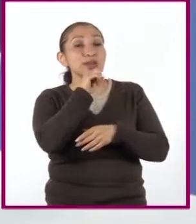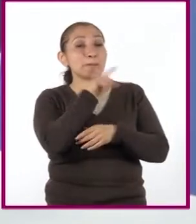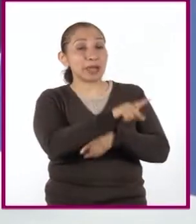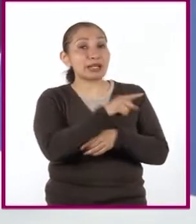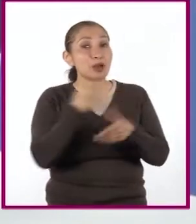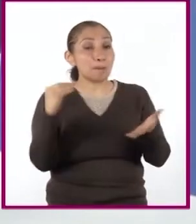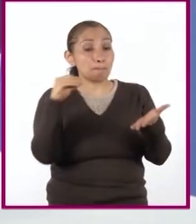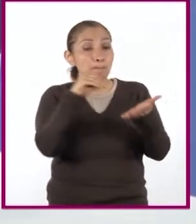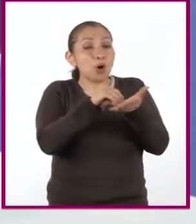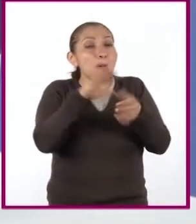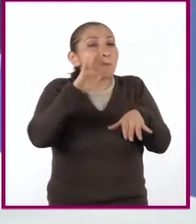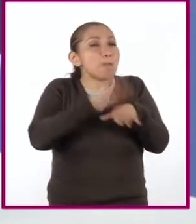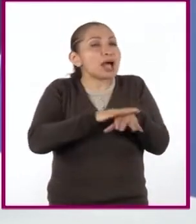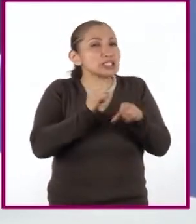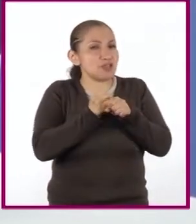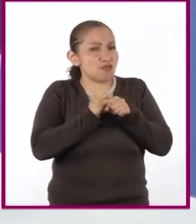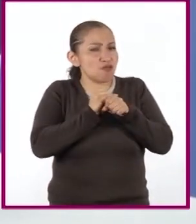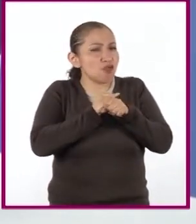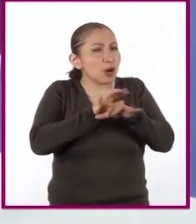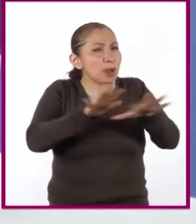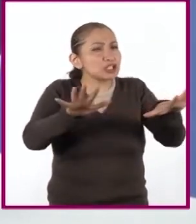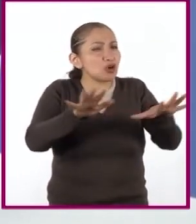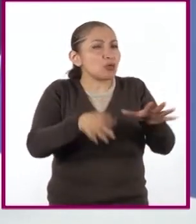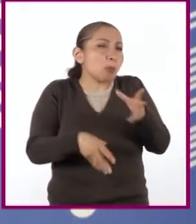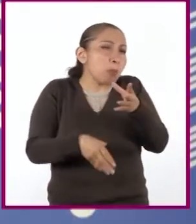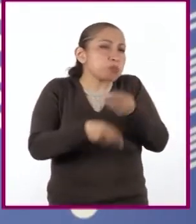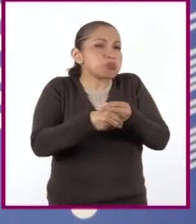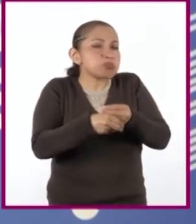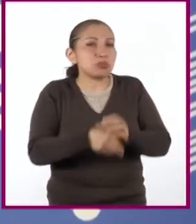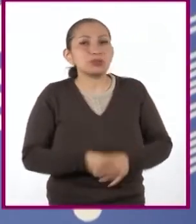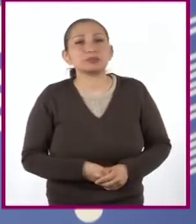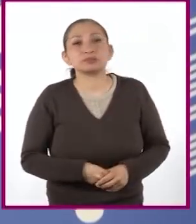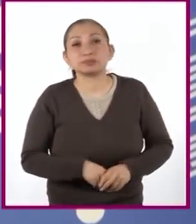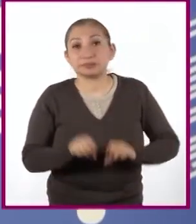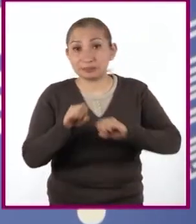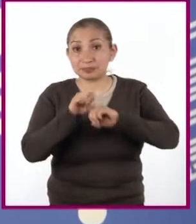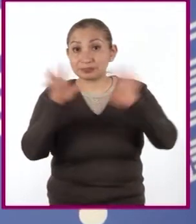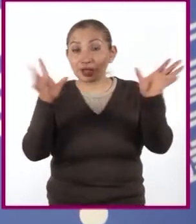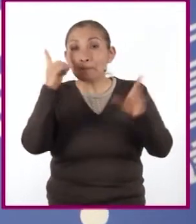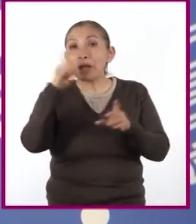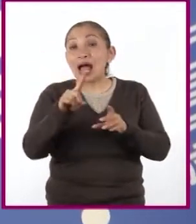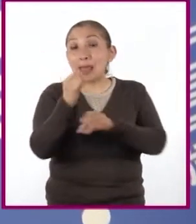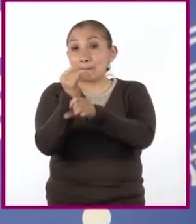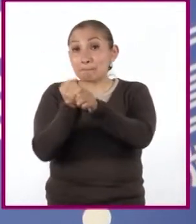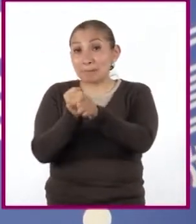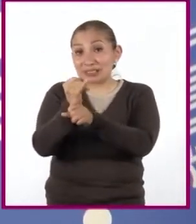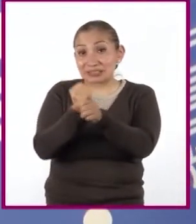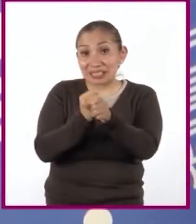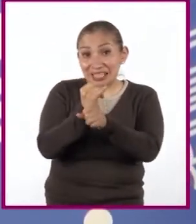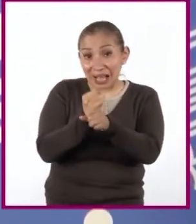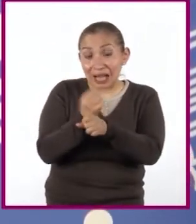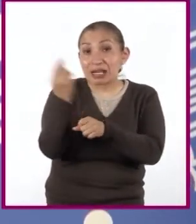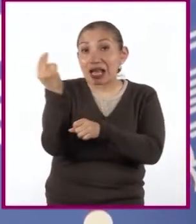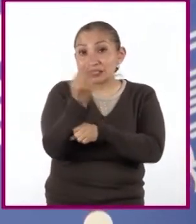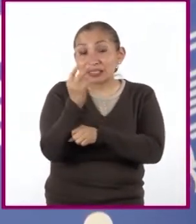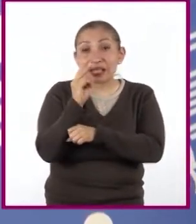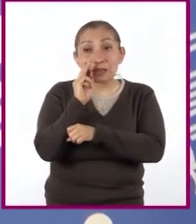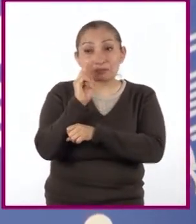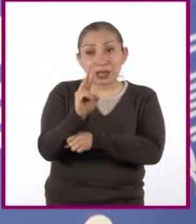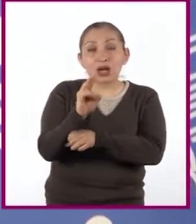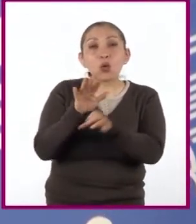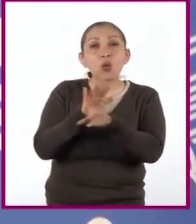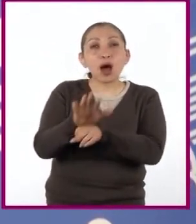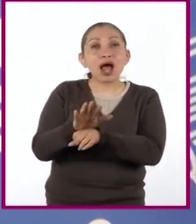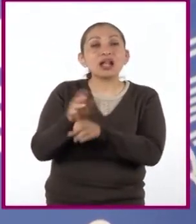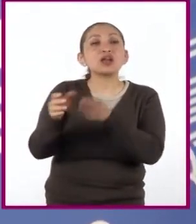agregan un poco de información extra. Por supuesto, para hacer una investigación es importante considerar los